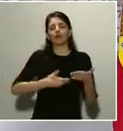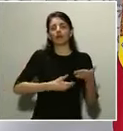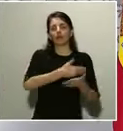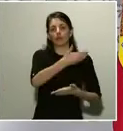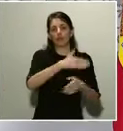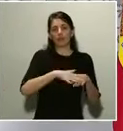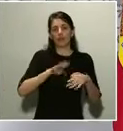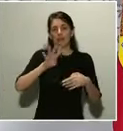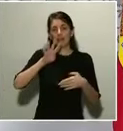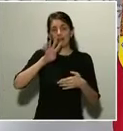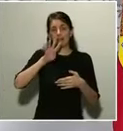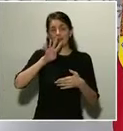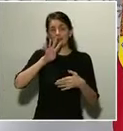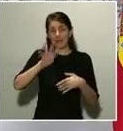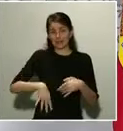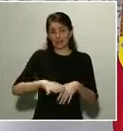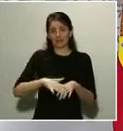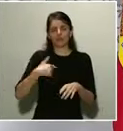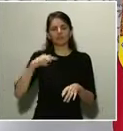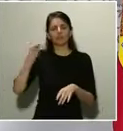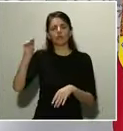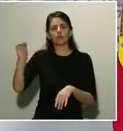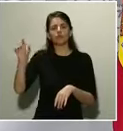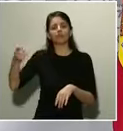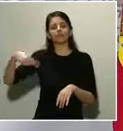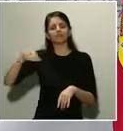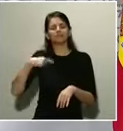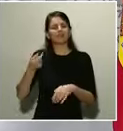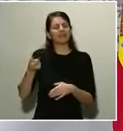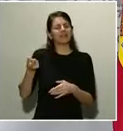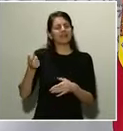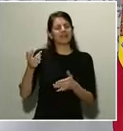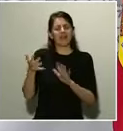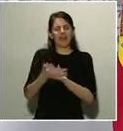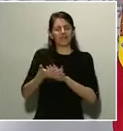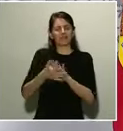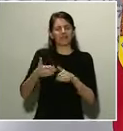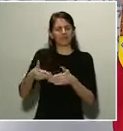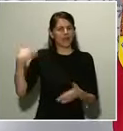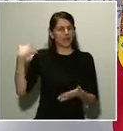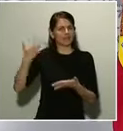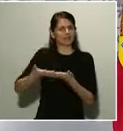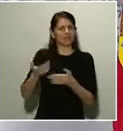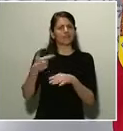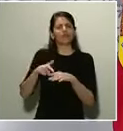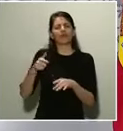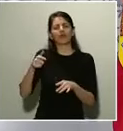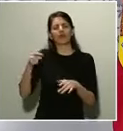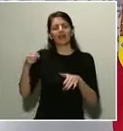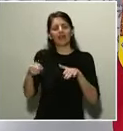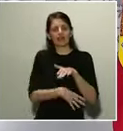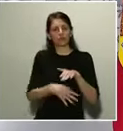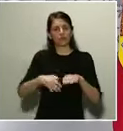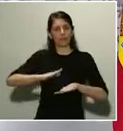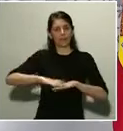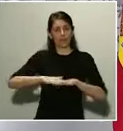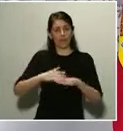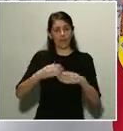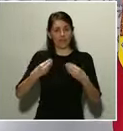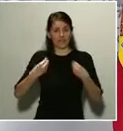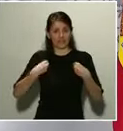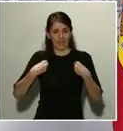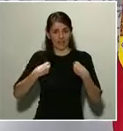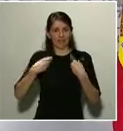viene estudiando desde hace tiempo conceder un ingreso mínimo vital. ¿Se va a acelerar este tipo de prestación? ¿Quiénes serían los beneficiarios? ¿Cuándo podría aprobarse?